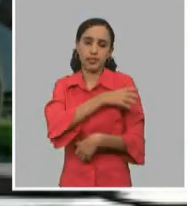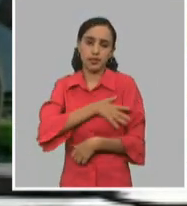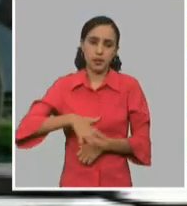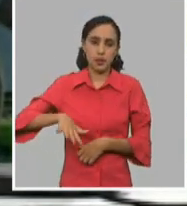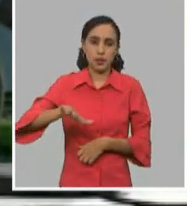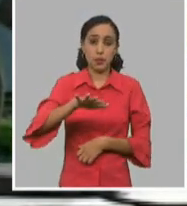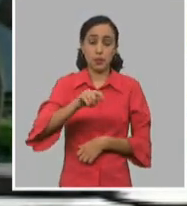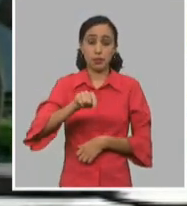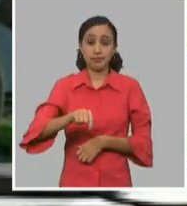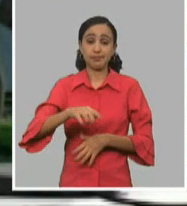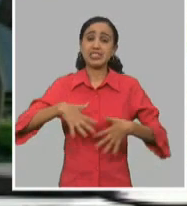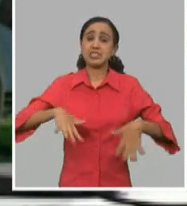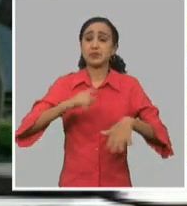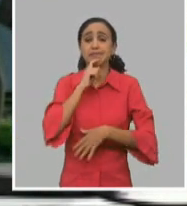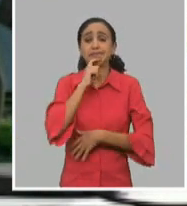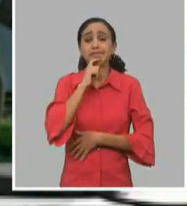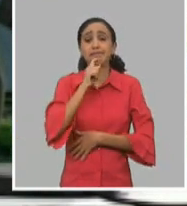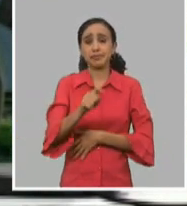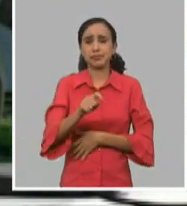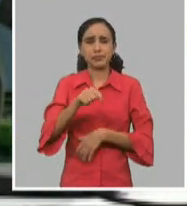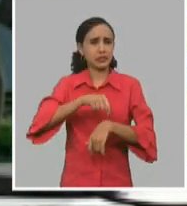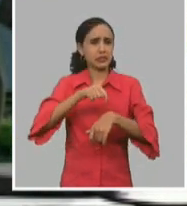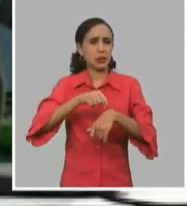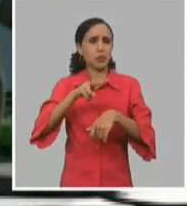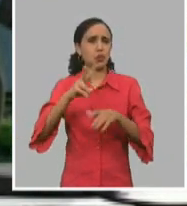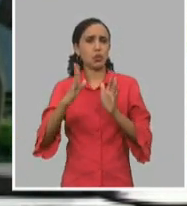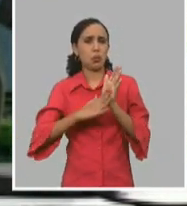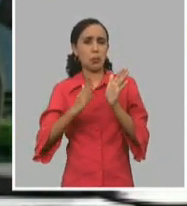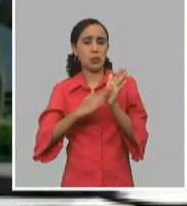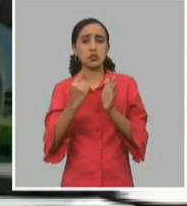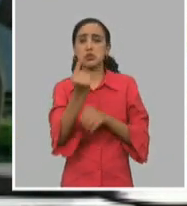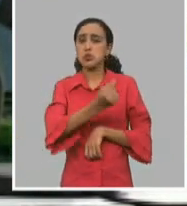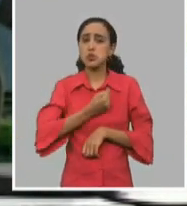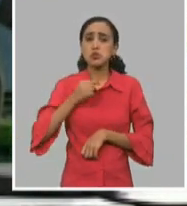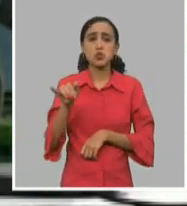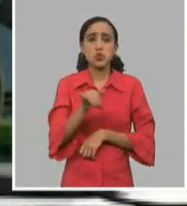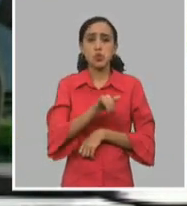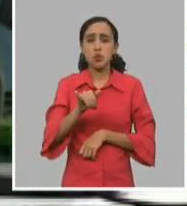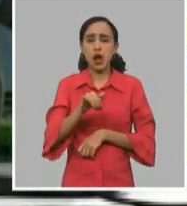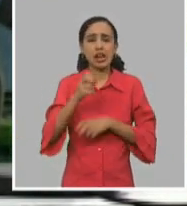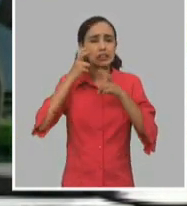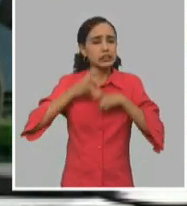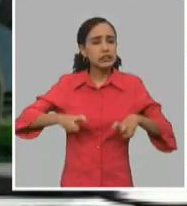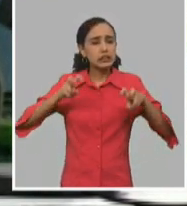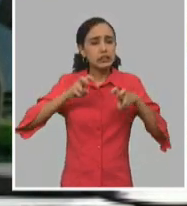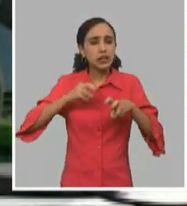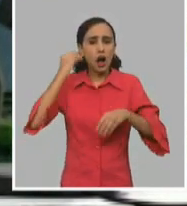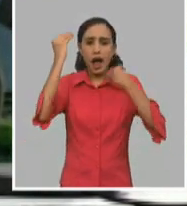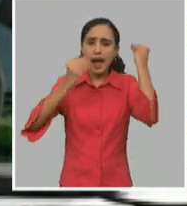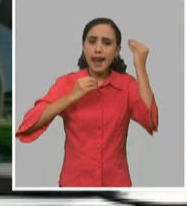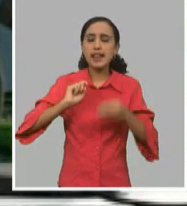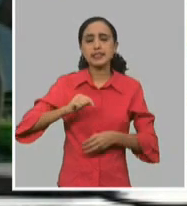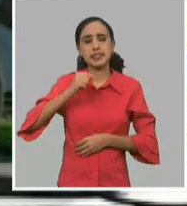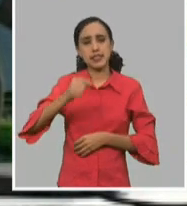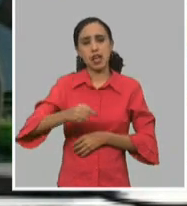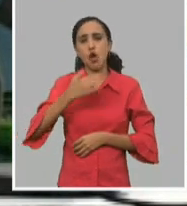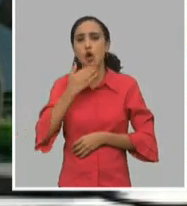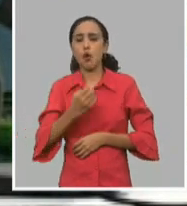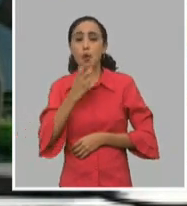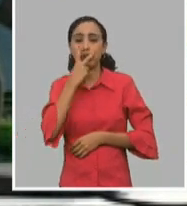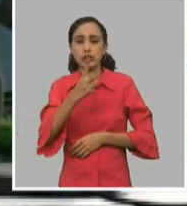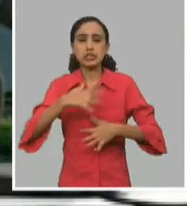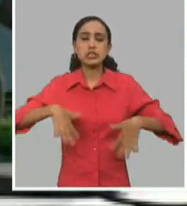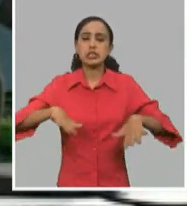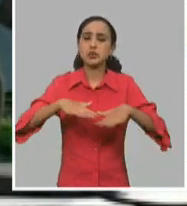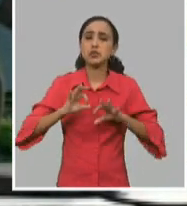En circunstancias muy complejas, ya hace dos meses nosotros también ya incorporamos en los chequeos de análisis diario cómo atender la